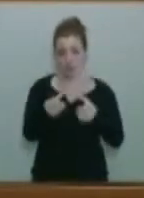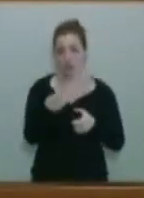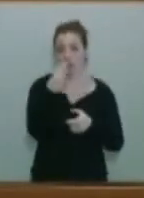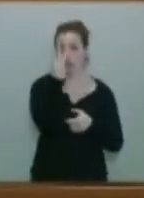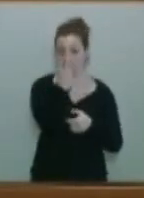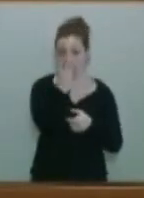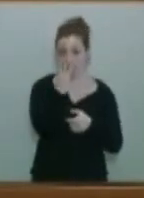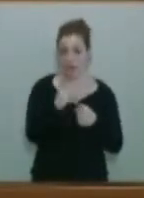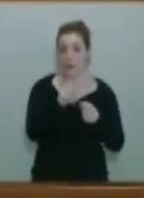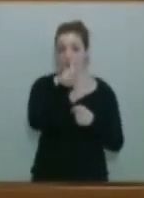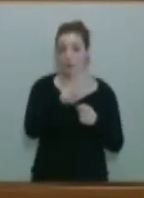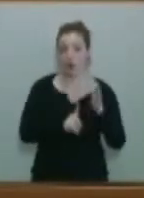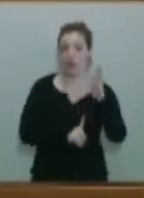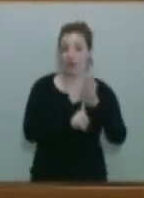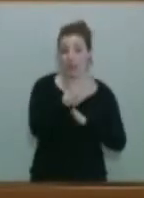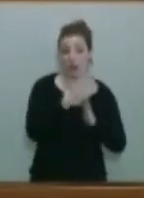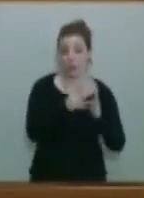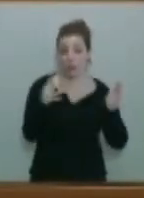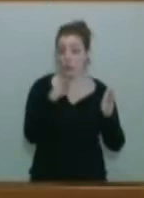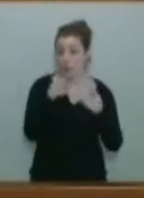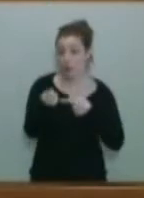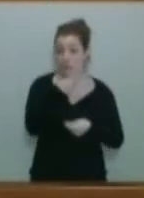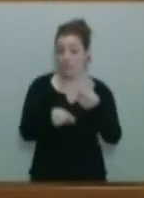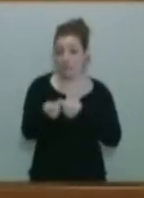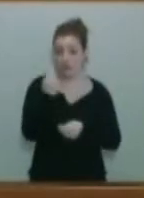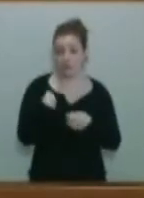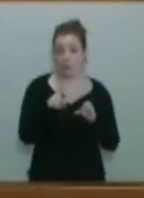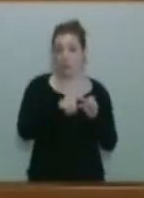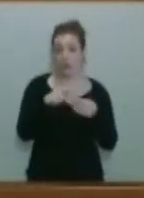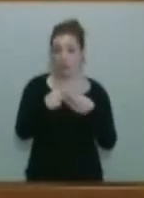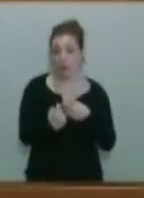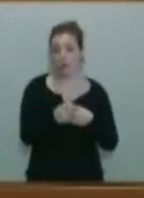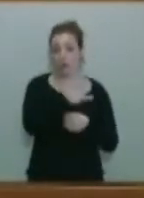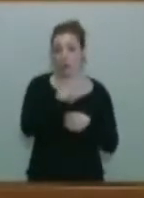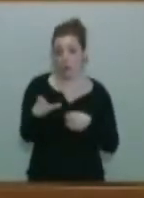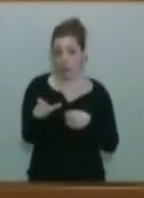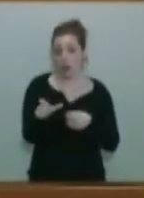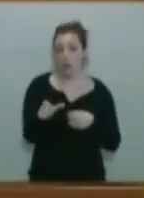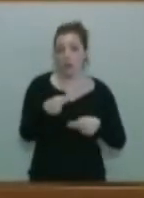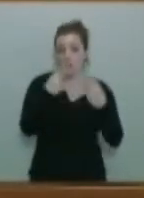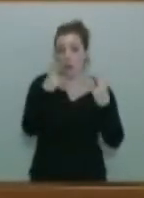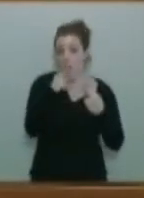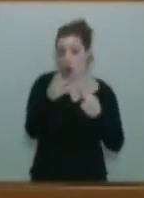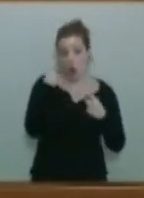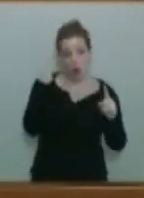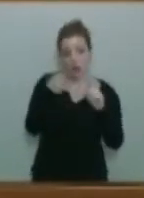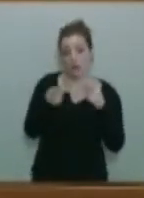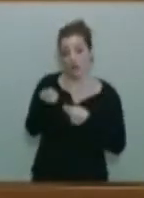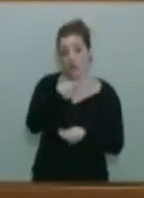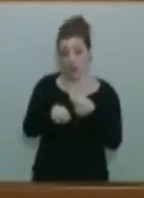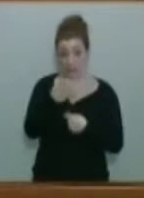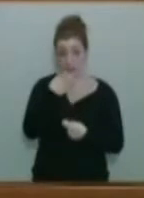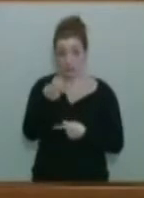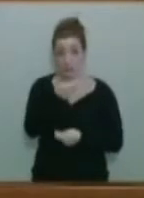un desarrollo más extenso del procedimiento de venta de participaciones de tutelaría pública, con el objeto de que tales ventas, en caso de producirse,